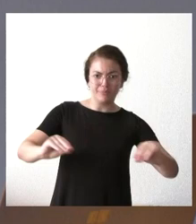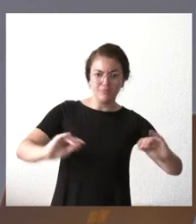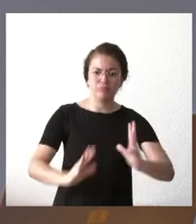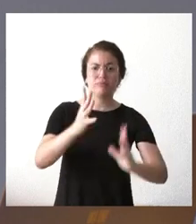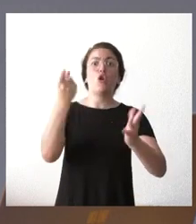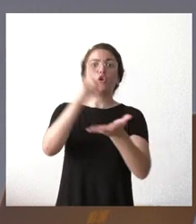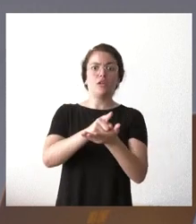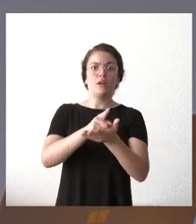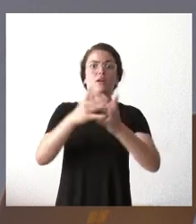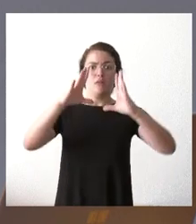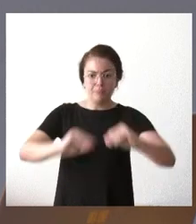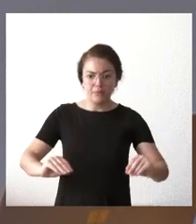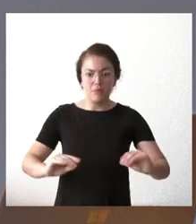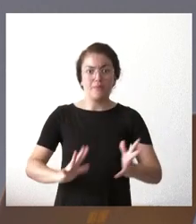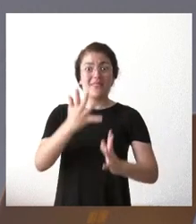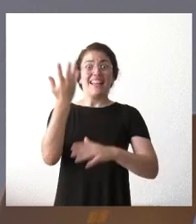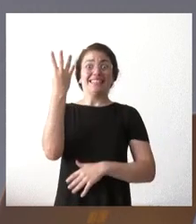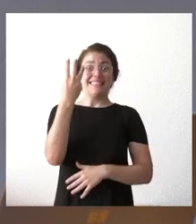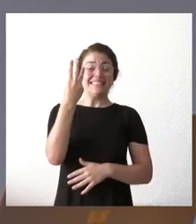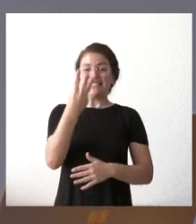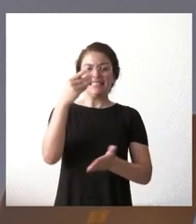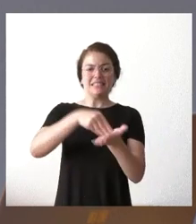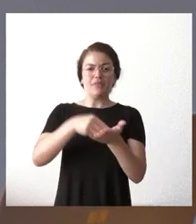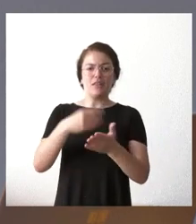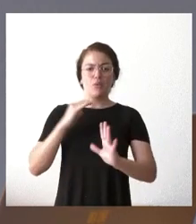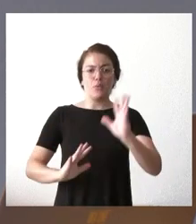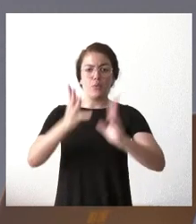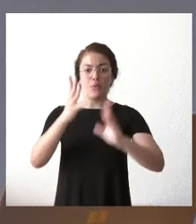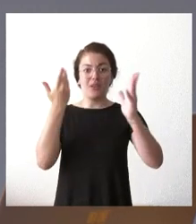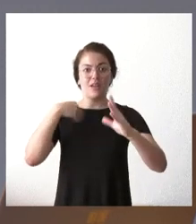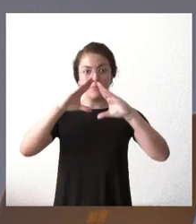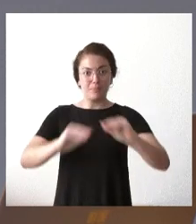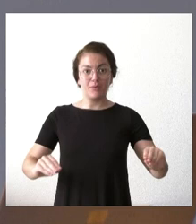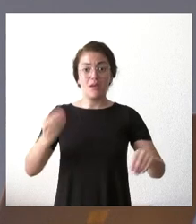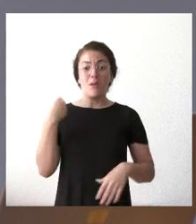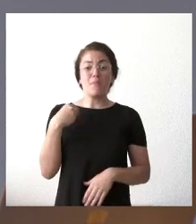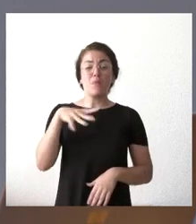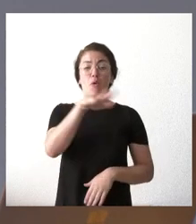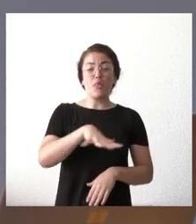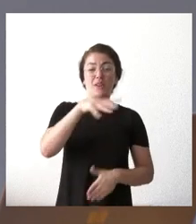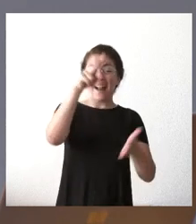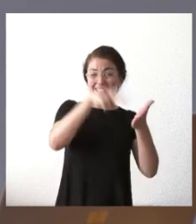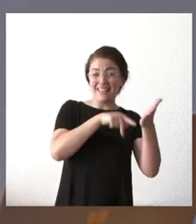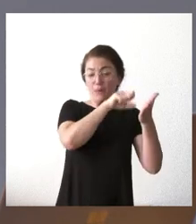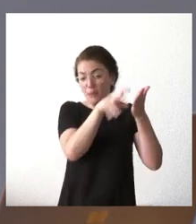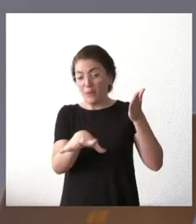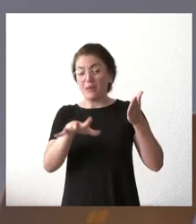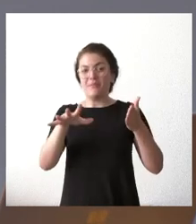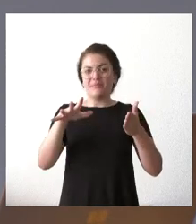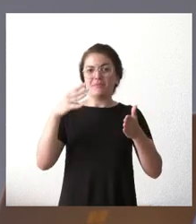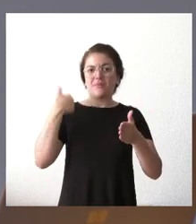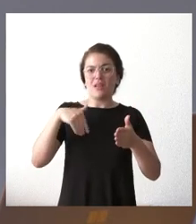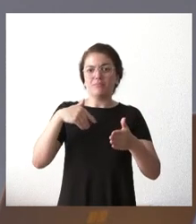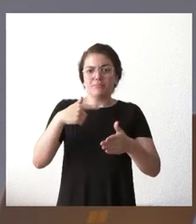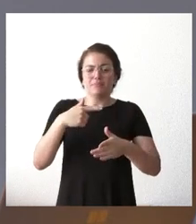tercera vez que volvió a entrar y se extinguió. Tenemos este de Orense, que amenaza con entrar. Hemos tenido también un incendio en Soria, lo que hace